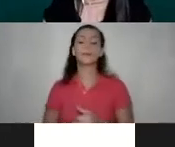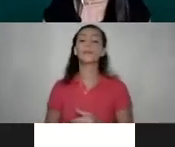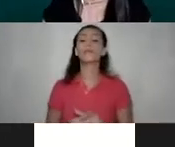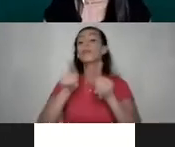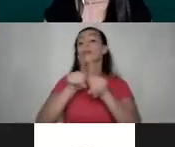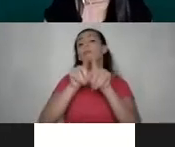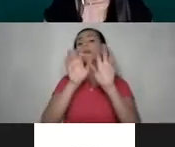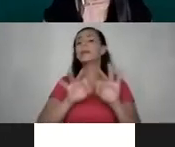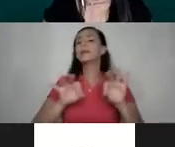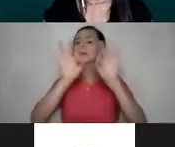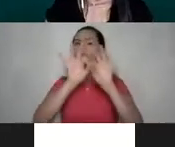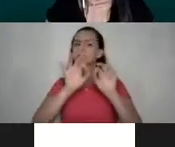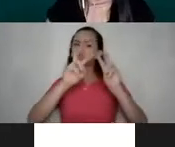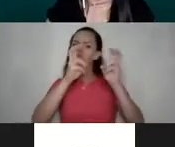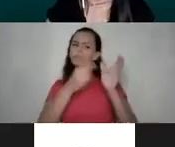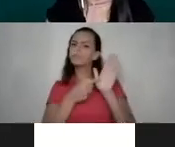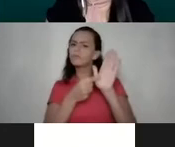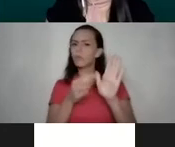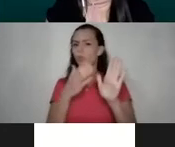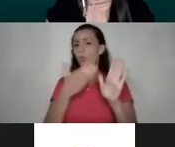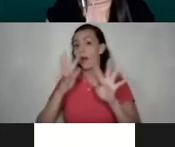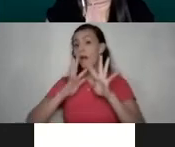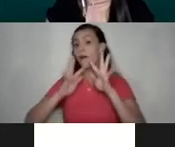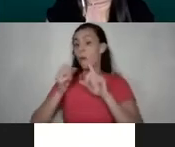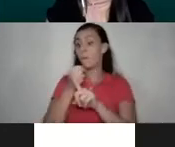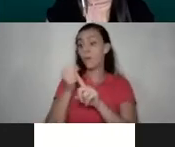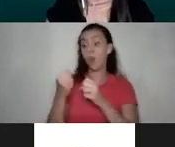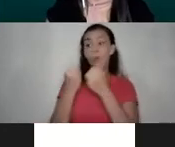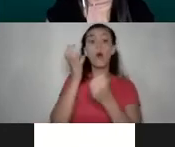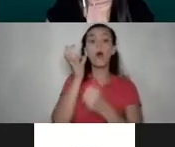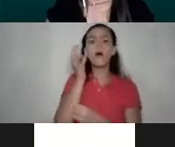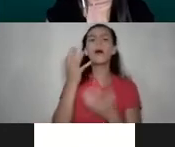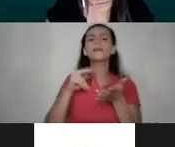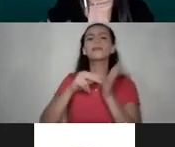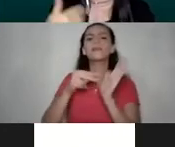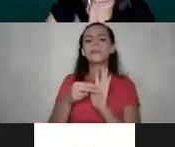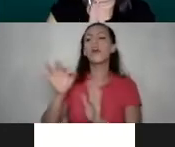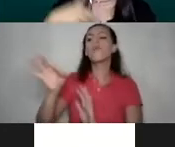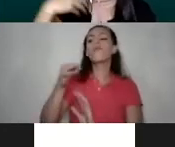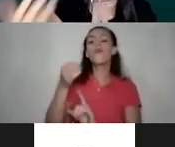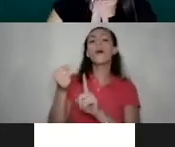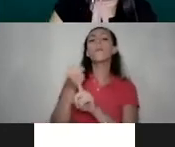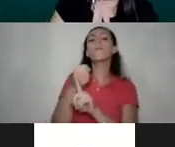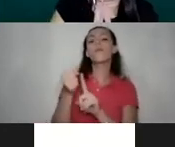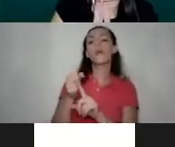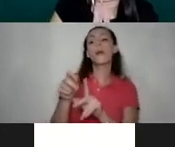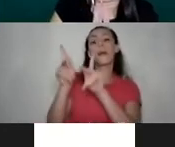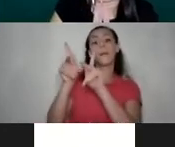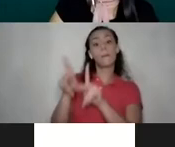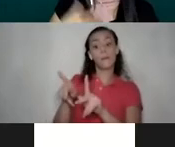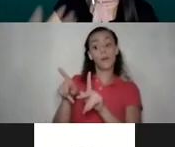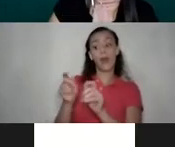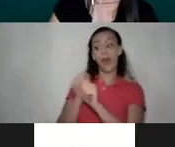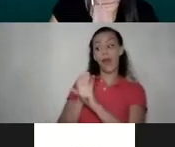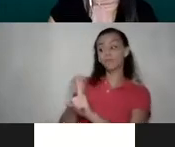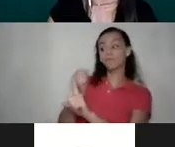importante contextualizar que cuando hablamos de violencia contra las mujeres nos referimos a una forma de violencia en la cual las personas que perpetran esa violencia